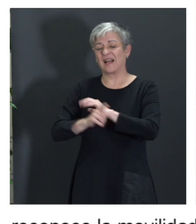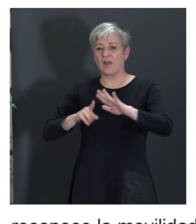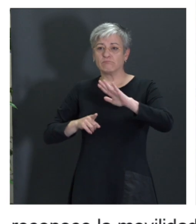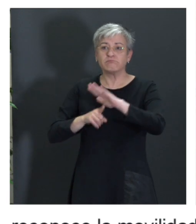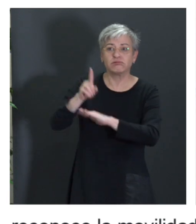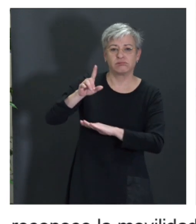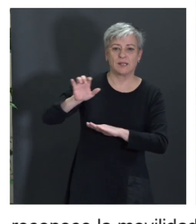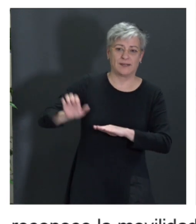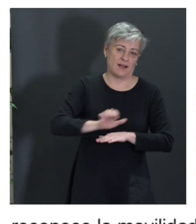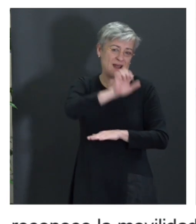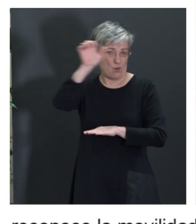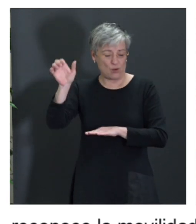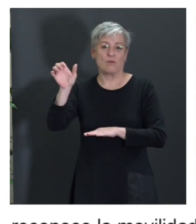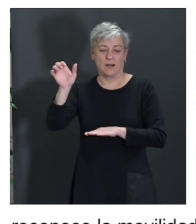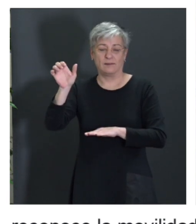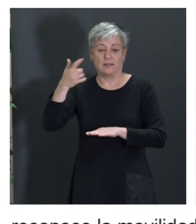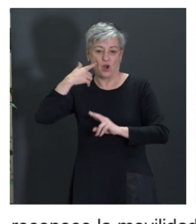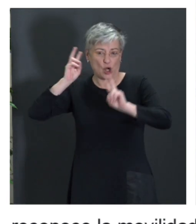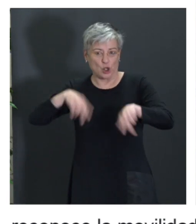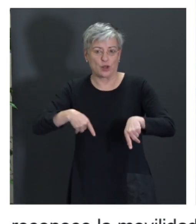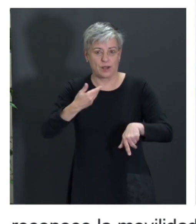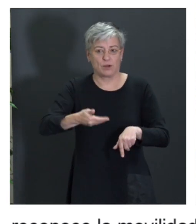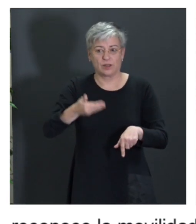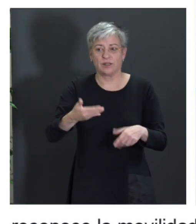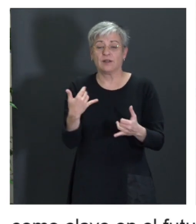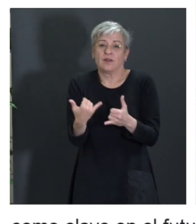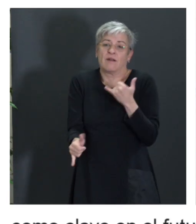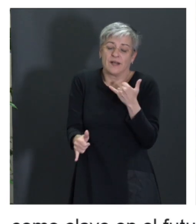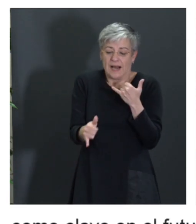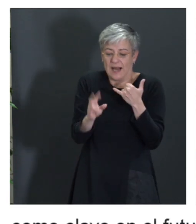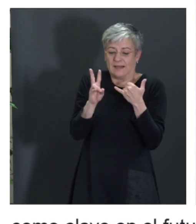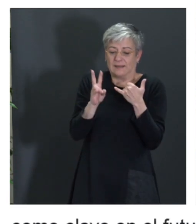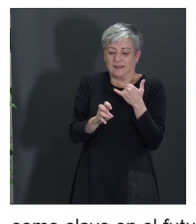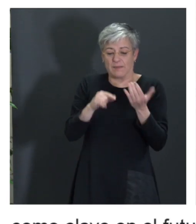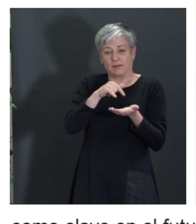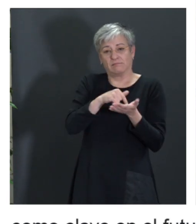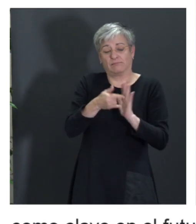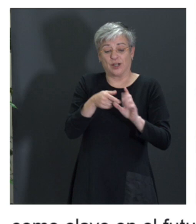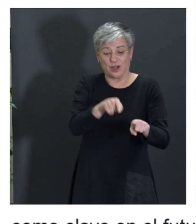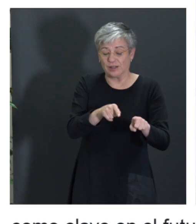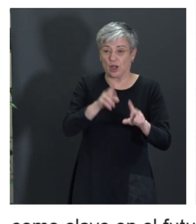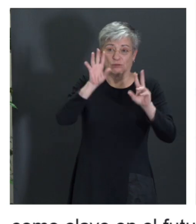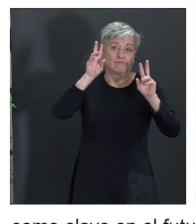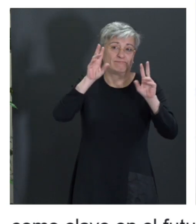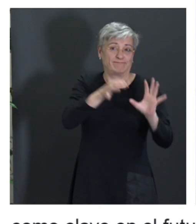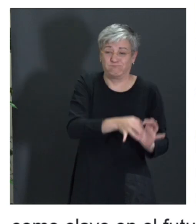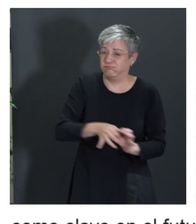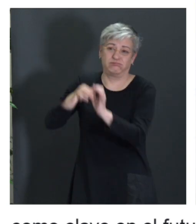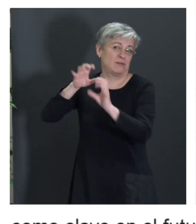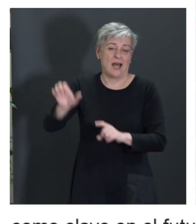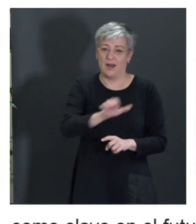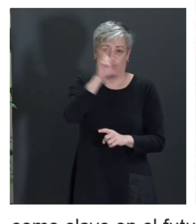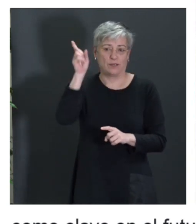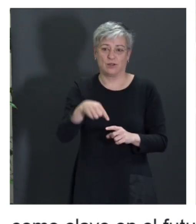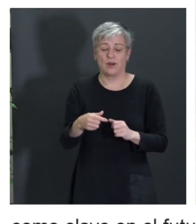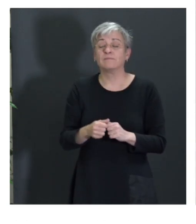bueno, en cierto modo, tocamos todas a la vez con este tipo de iniciativas. Muy bien, muy interesante.